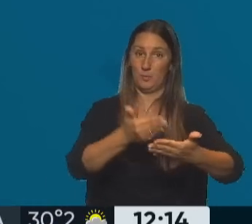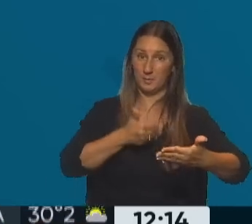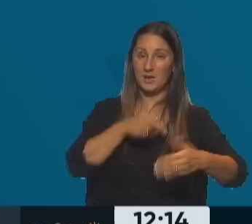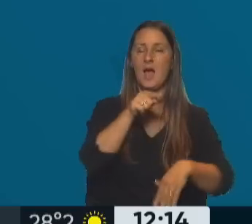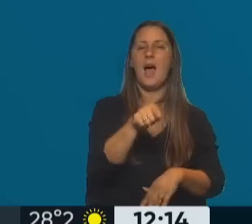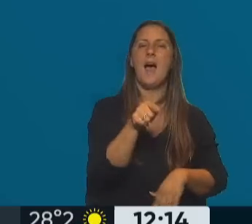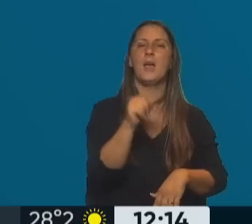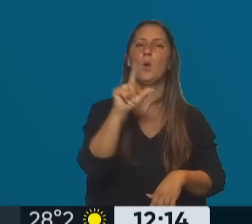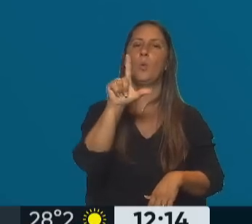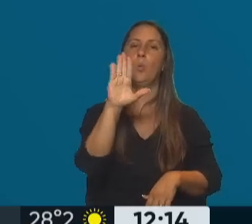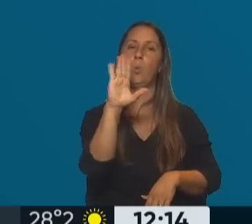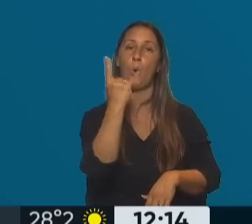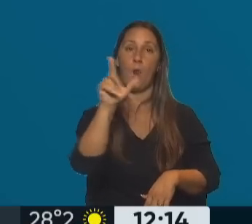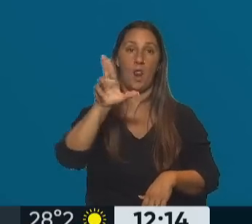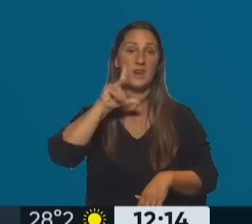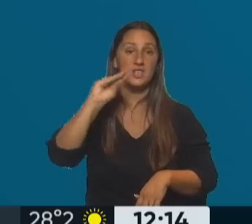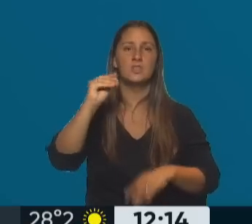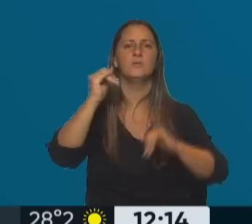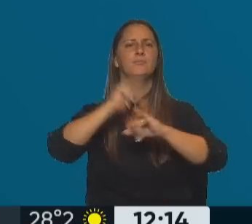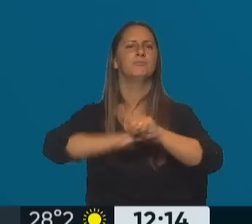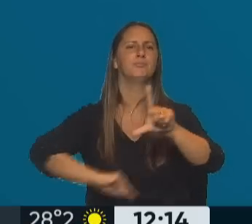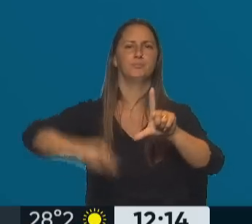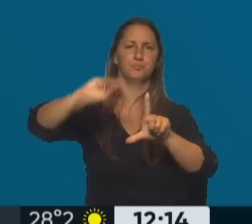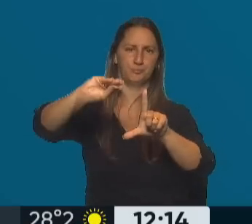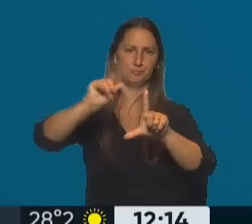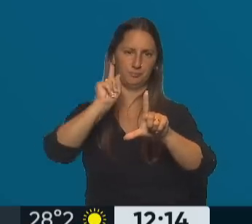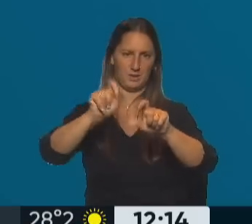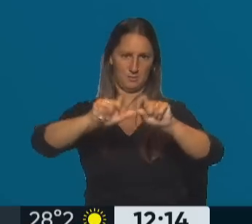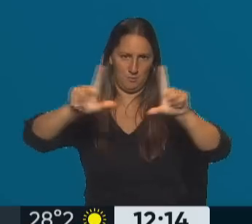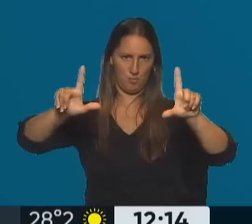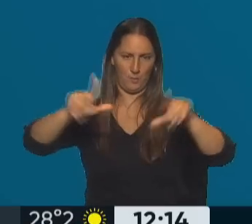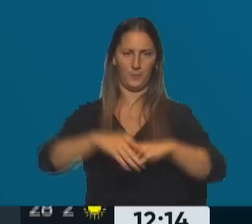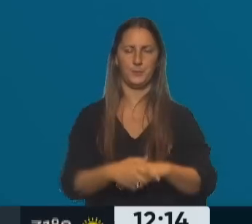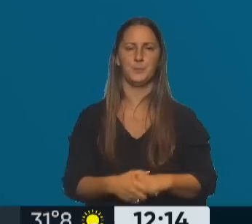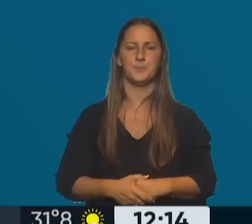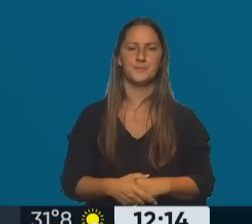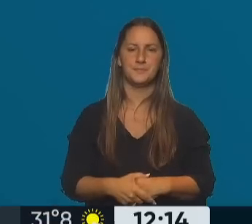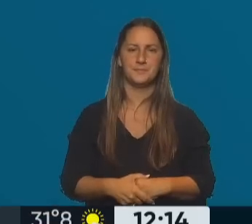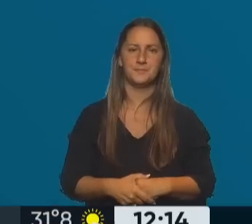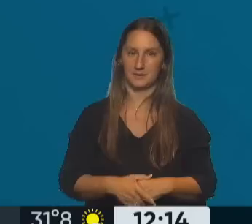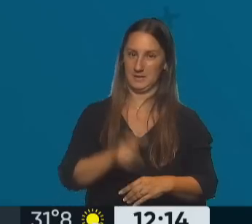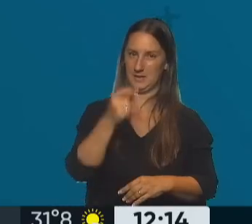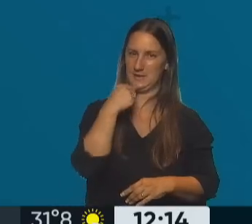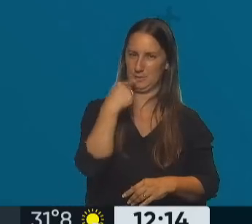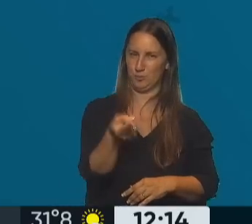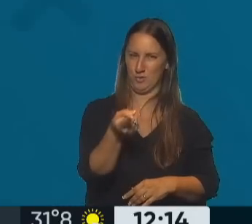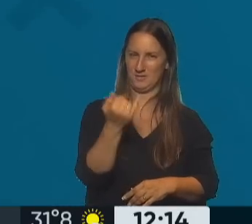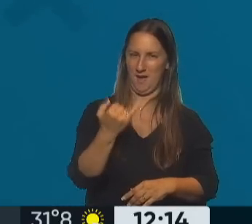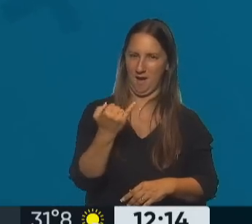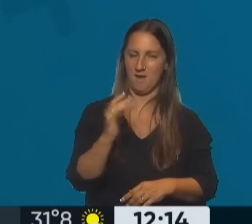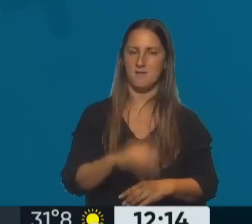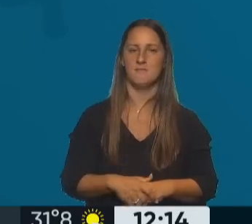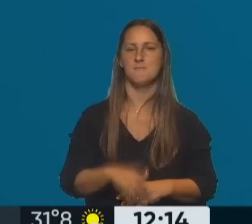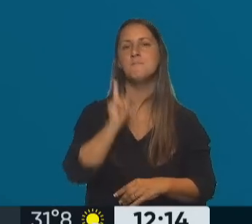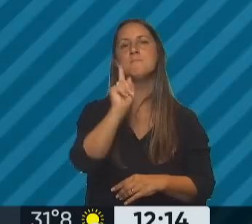Patricia Bullrich publicaba esto, por ejemplo. Allí lo estamos viendo. Exactamente, y una respuesta, claro, a la referencia